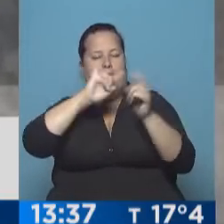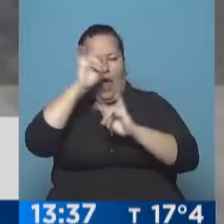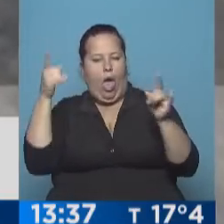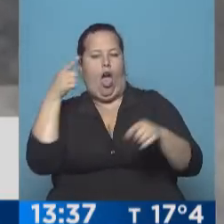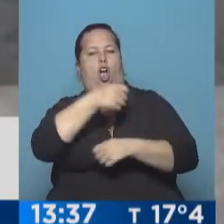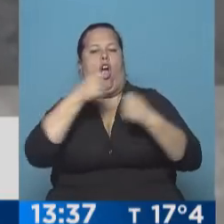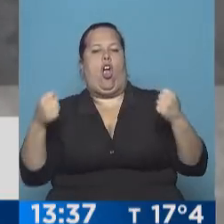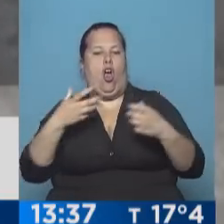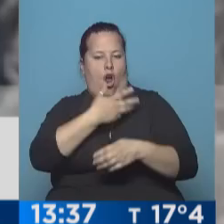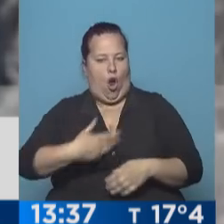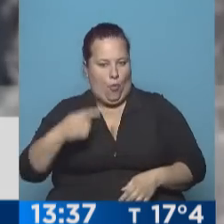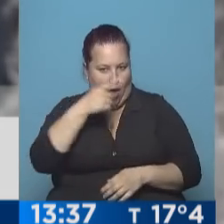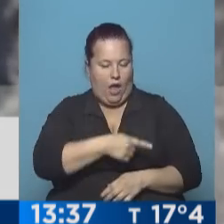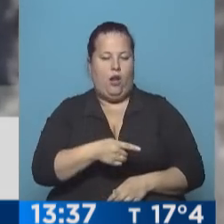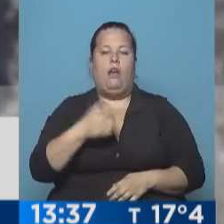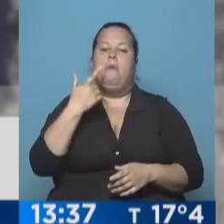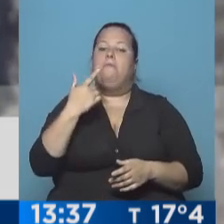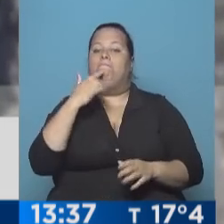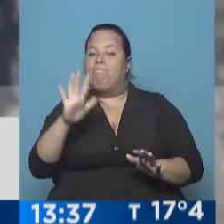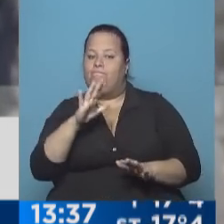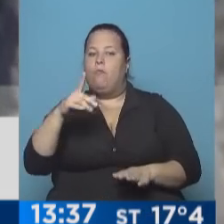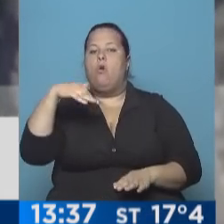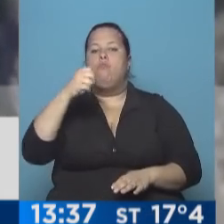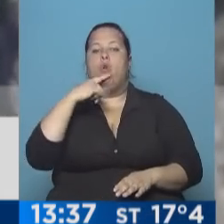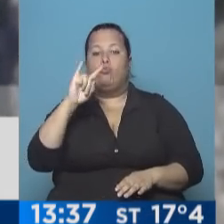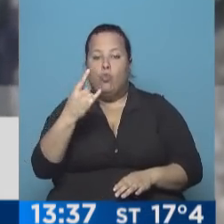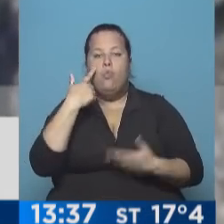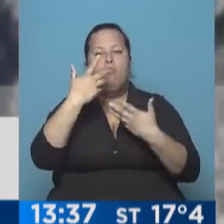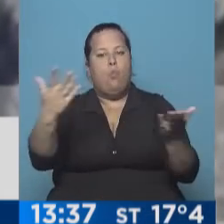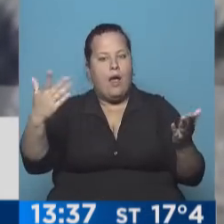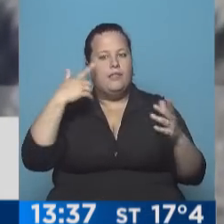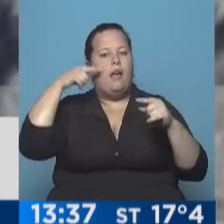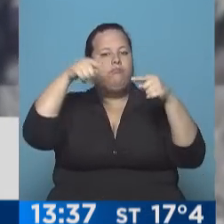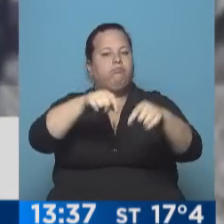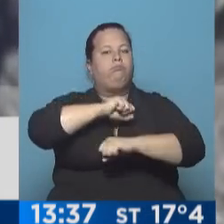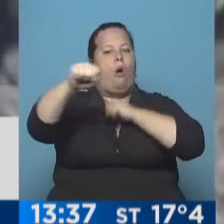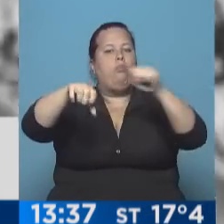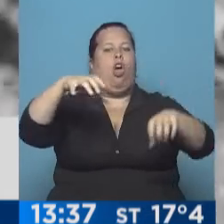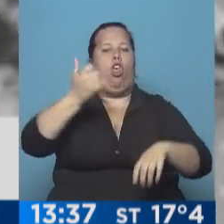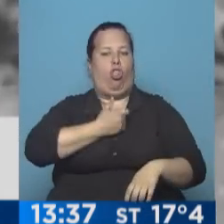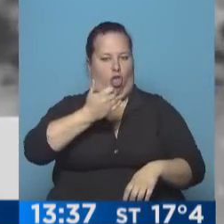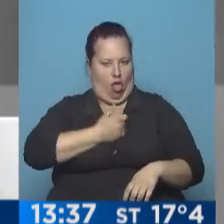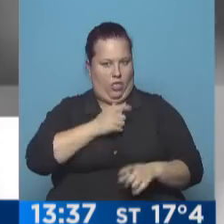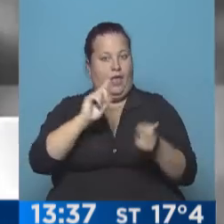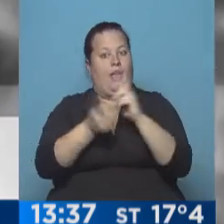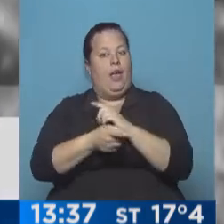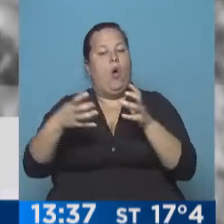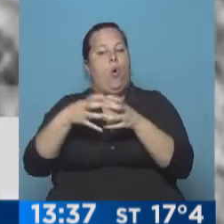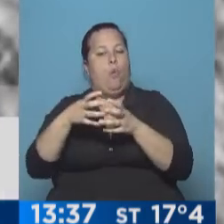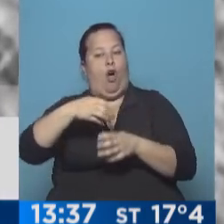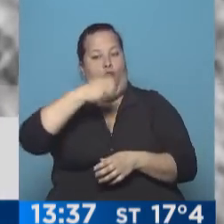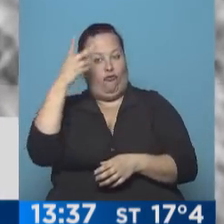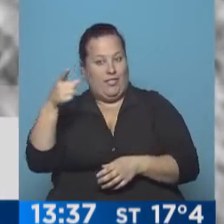al gobierno de Damasco. Para despejar dudas, Moscú mostró imágenes de los objetivos bombardeados. En tanto, fuerzas